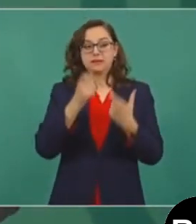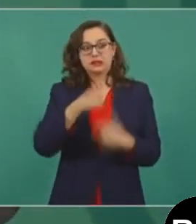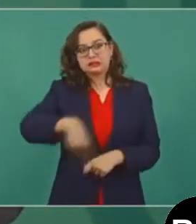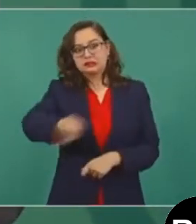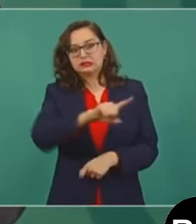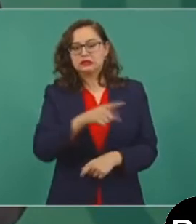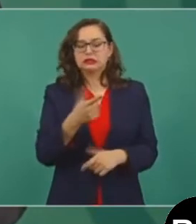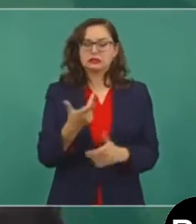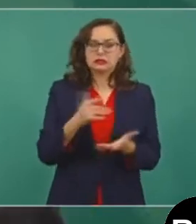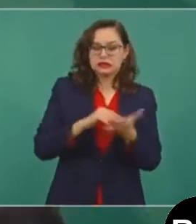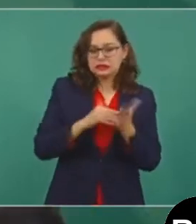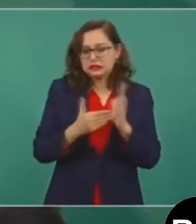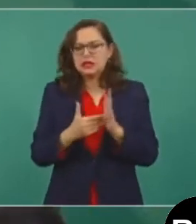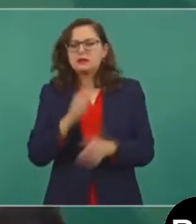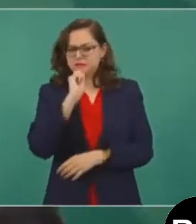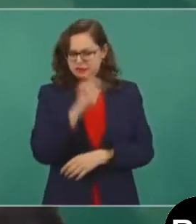desesperados,